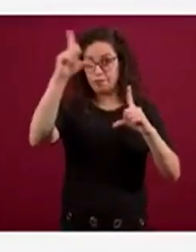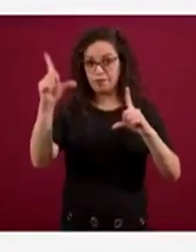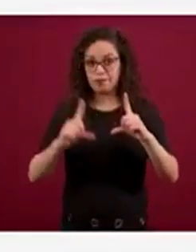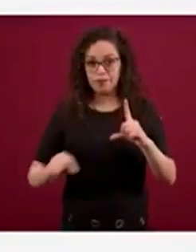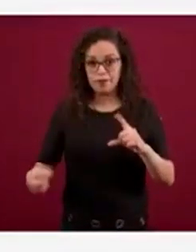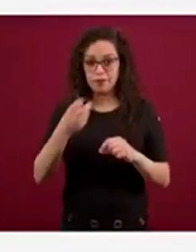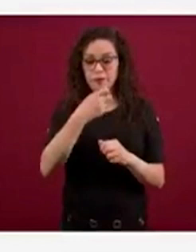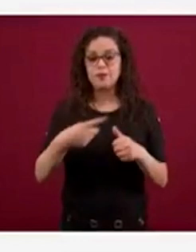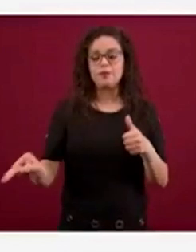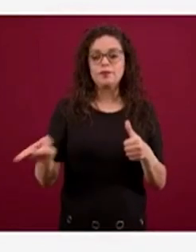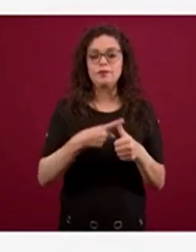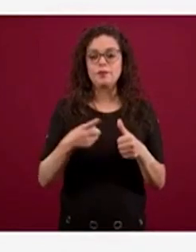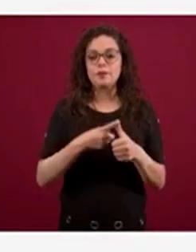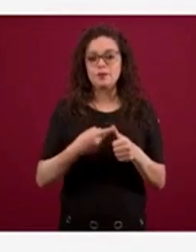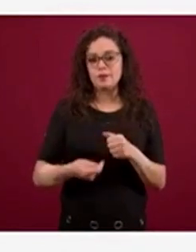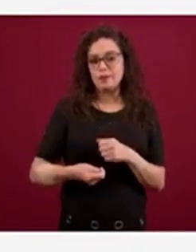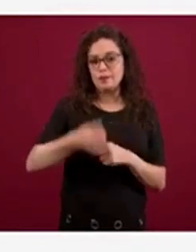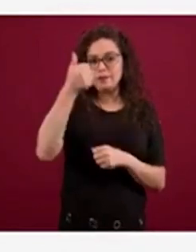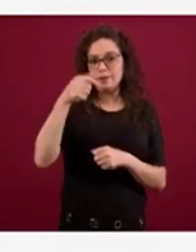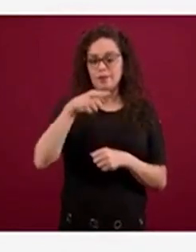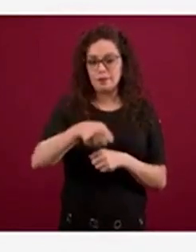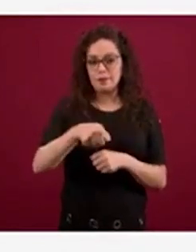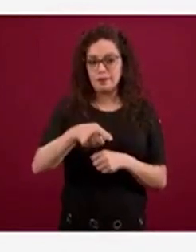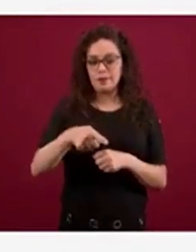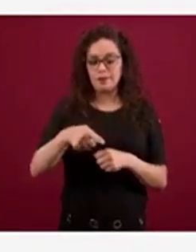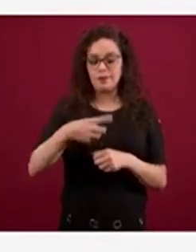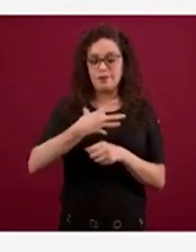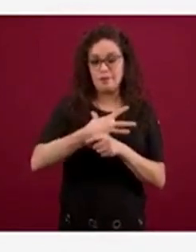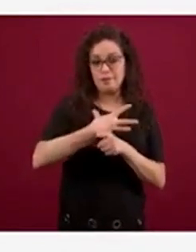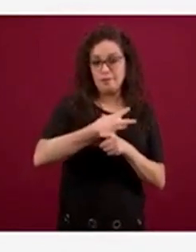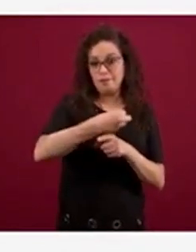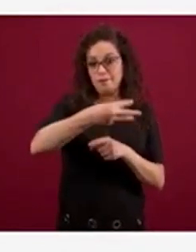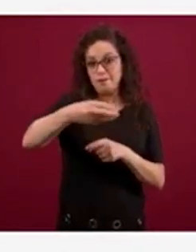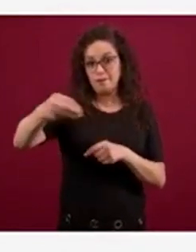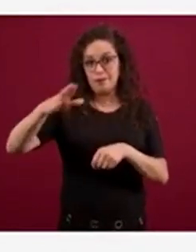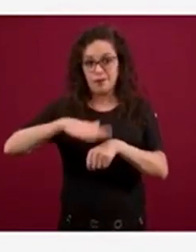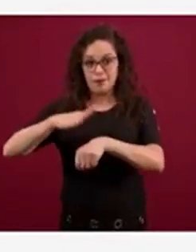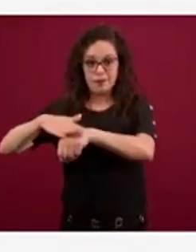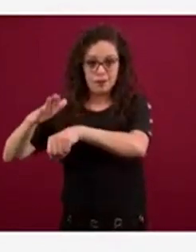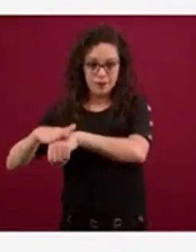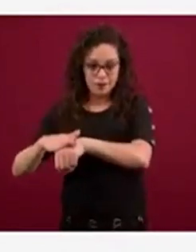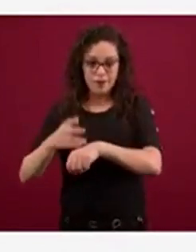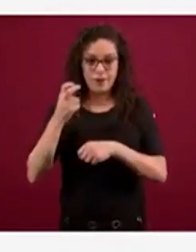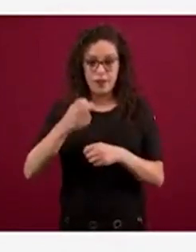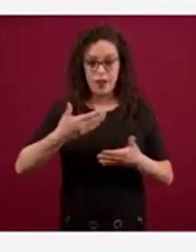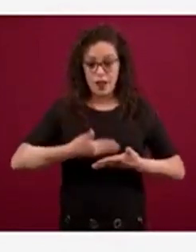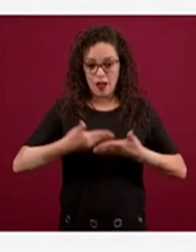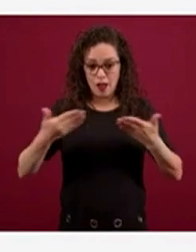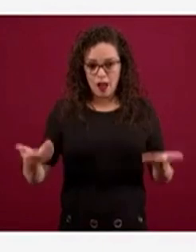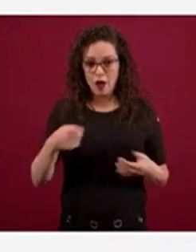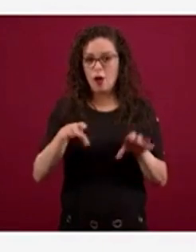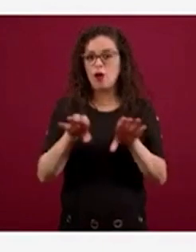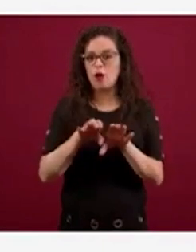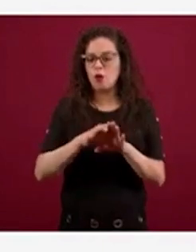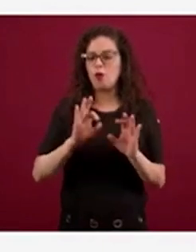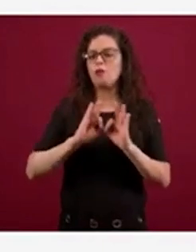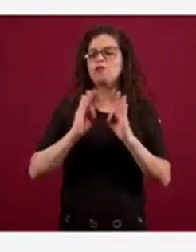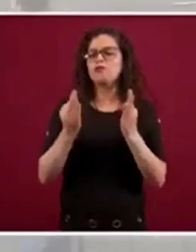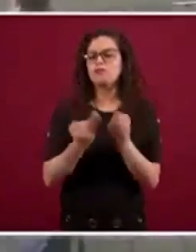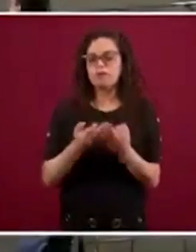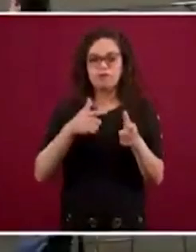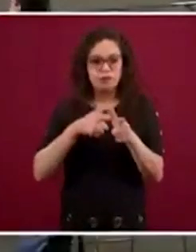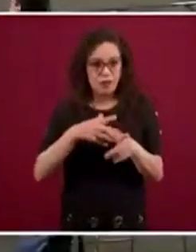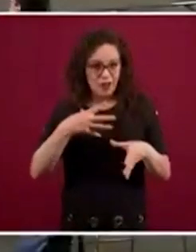primeros casos de transmisión comunitaria y en su momento entonces cómo se ha comportado la transmisión. En la